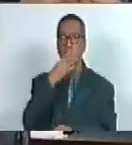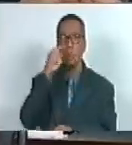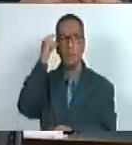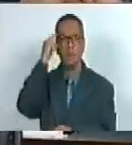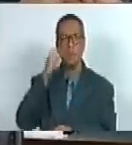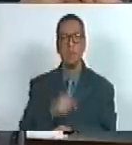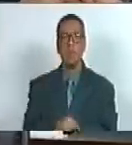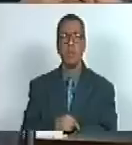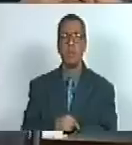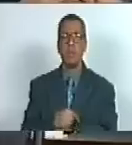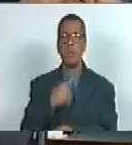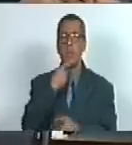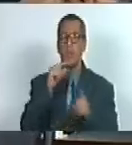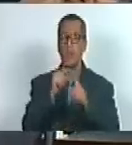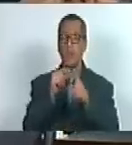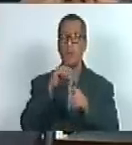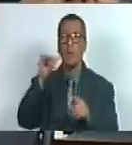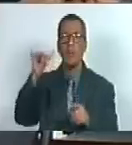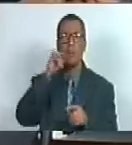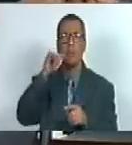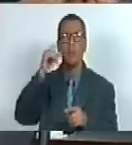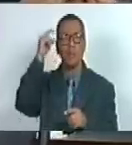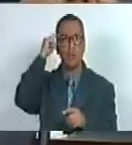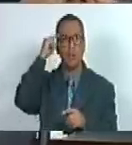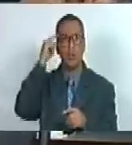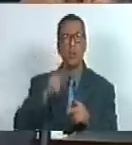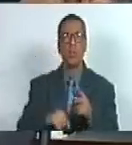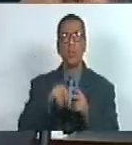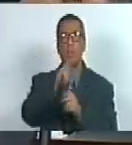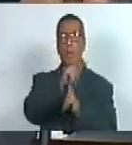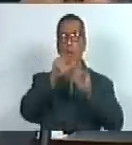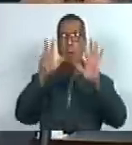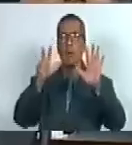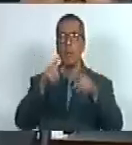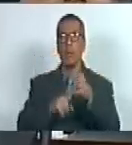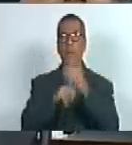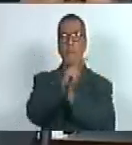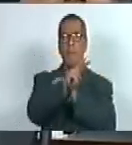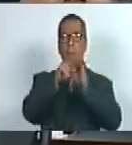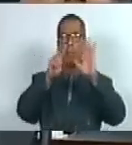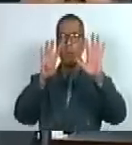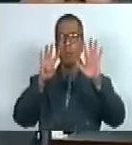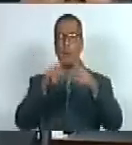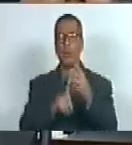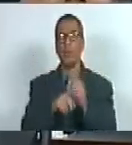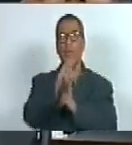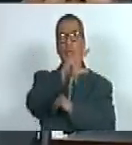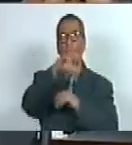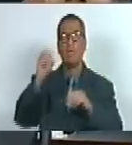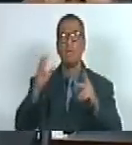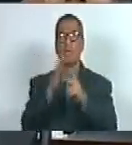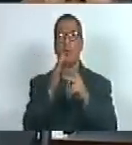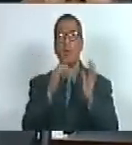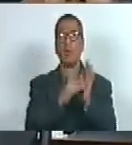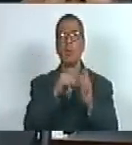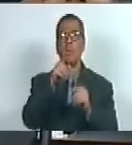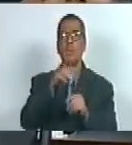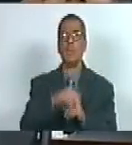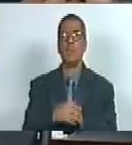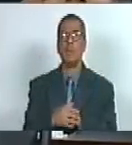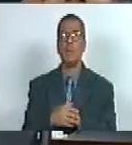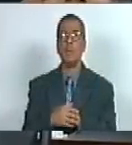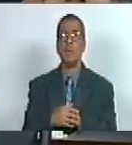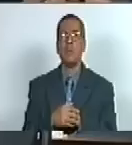tomo la palabra para informarles que el día 28 29 y 30 de abril estuvimos en